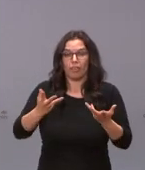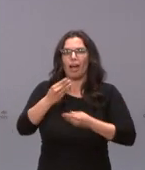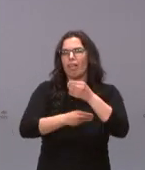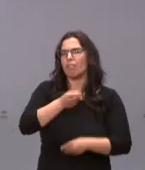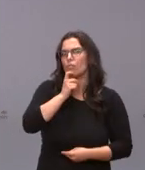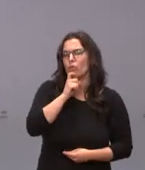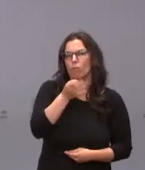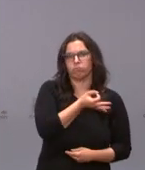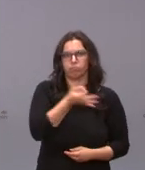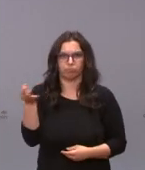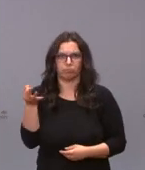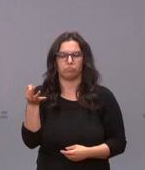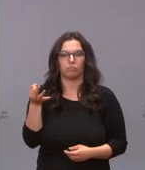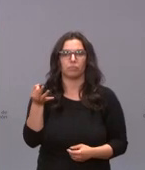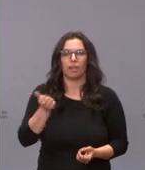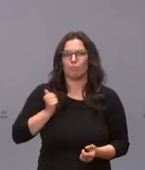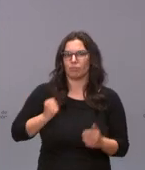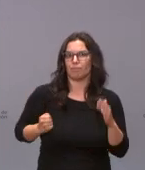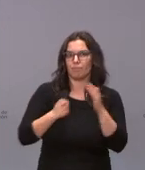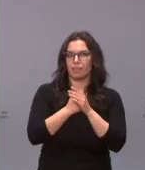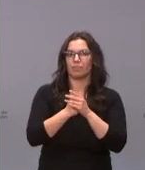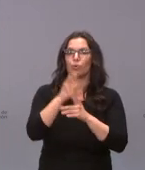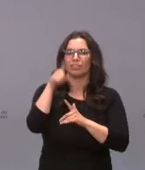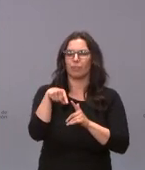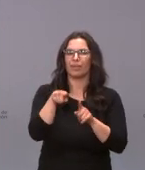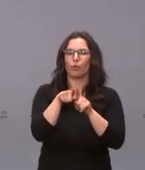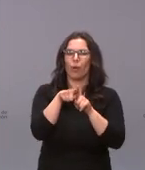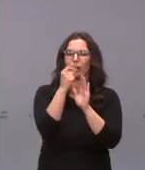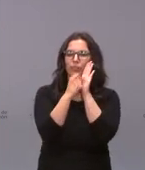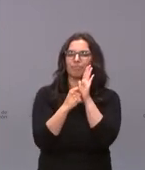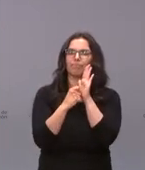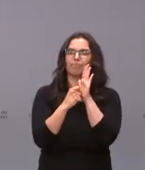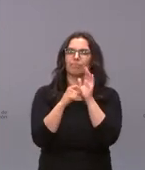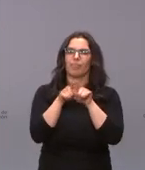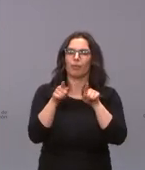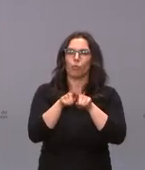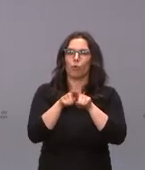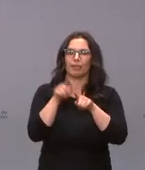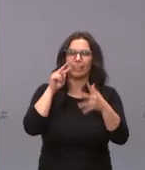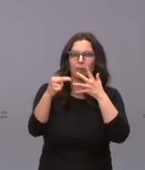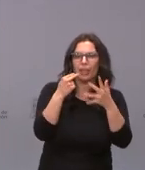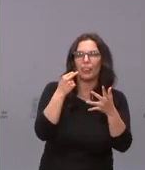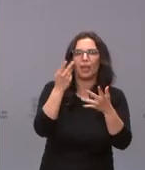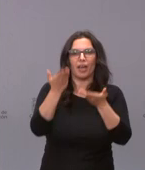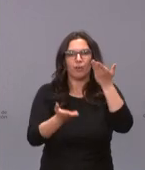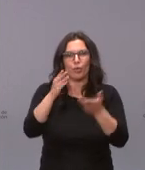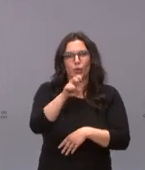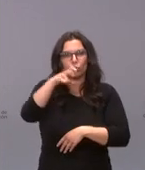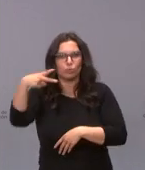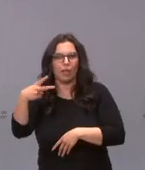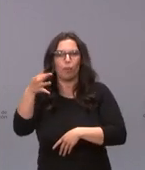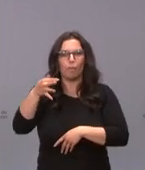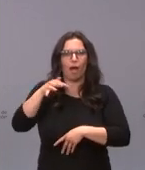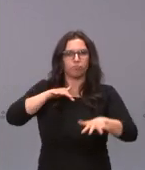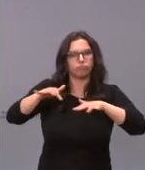y sea eficiente y, además, que se guíe por nuevos parámetros como la proactividad, la transparencia y la evaluación de resultados, en lo que se